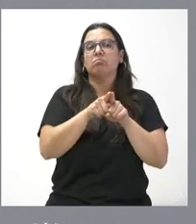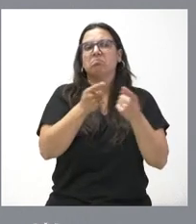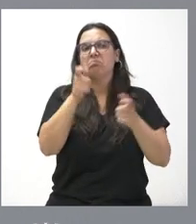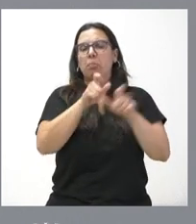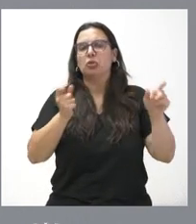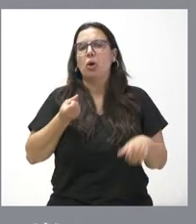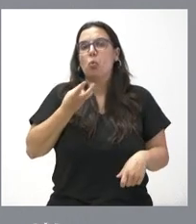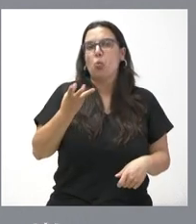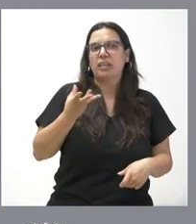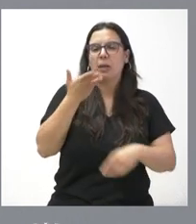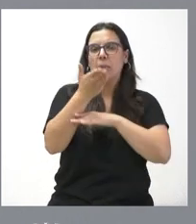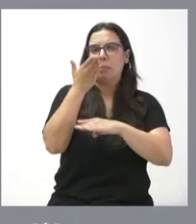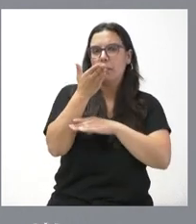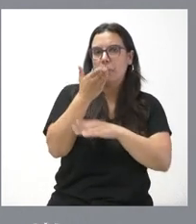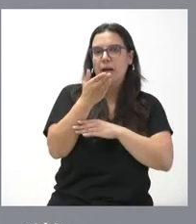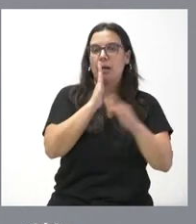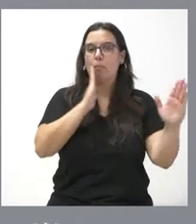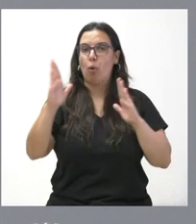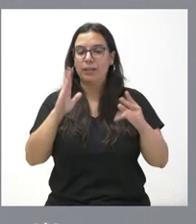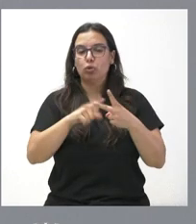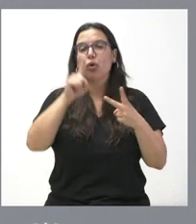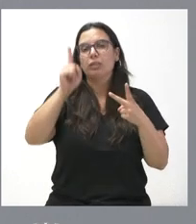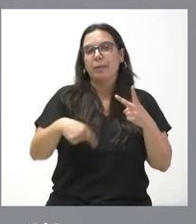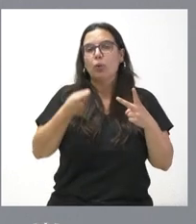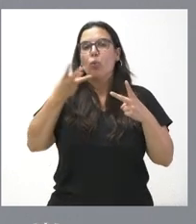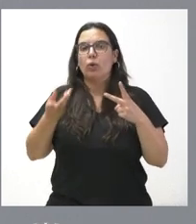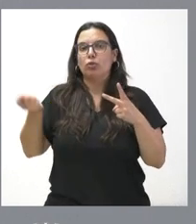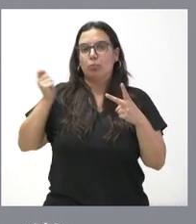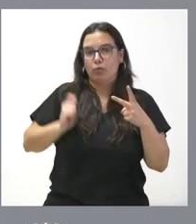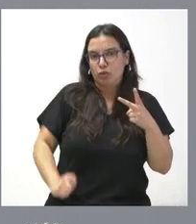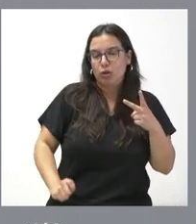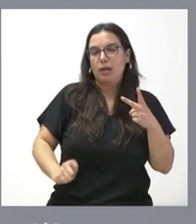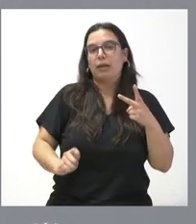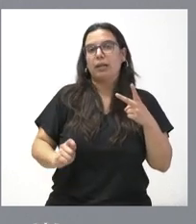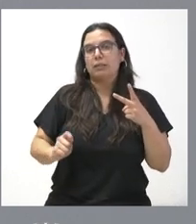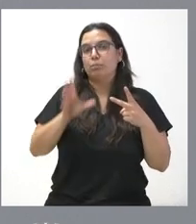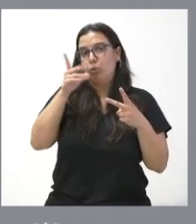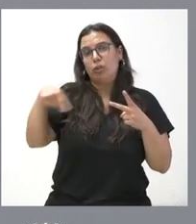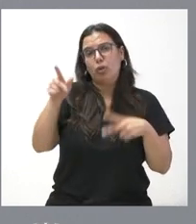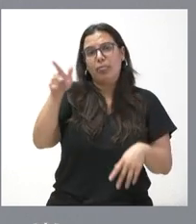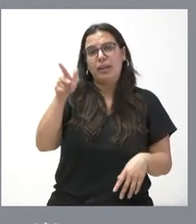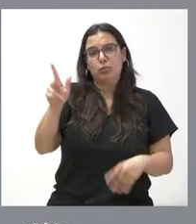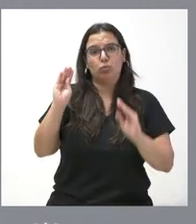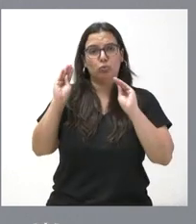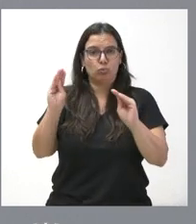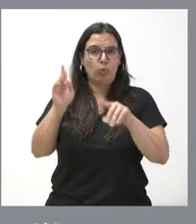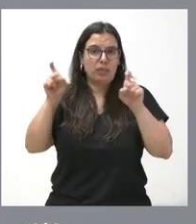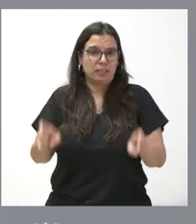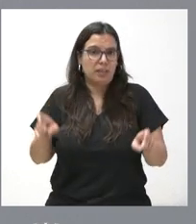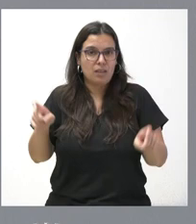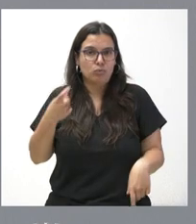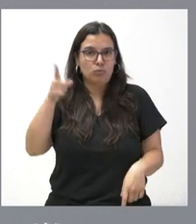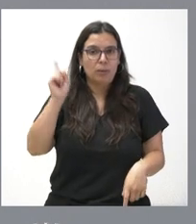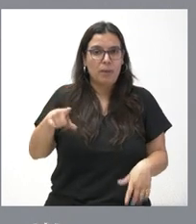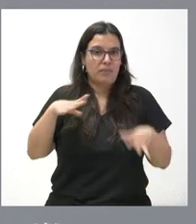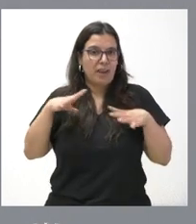sanitaria en cada momento concreto, como la situación del ejercicio del derecho al descanso y a